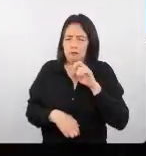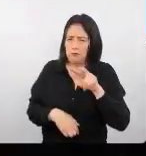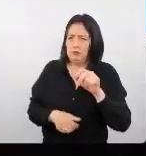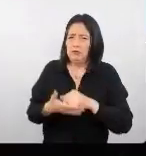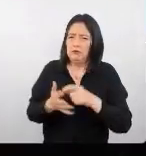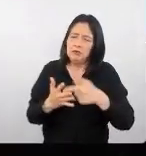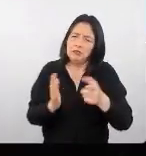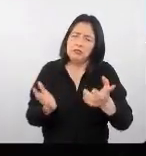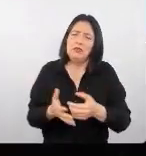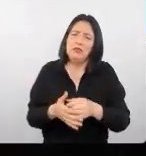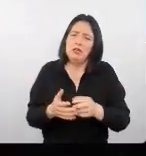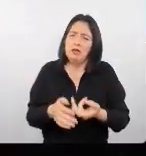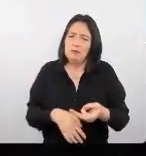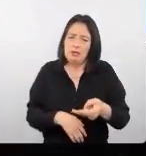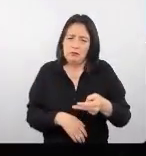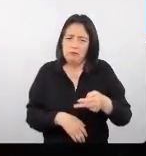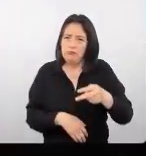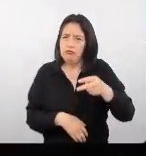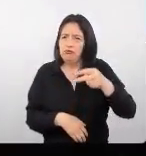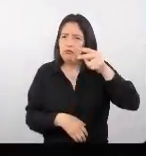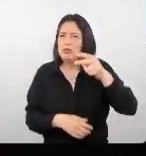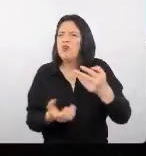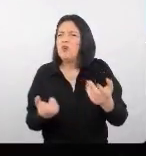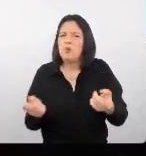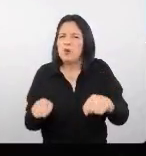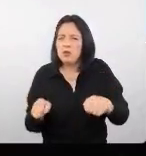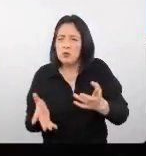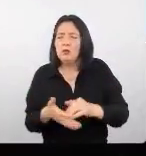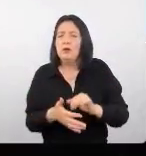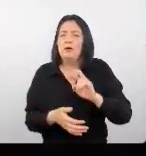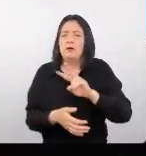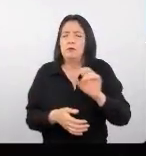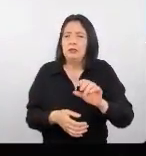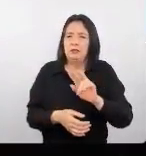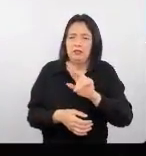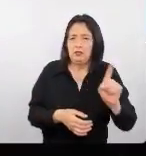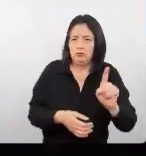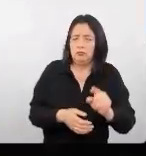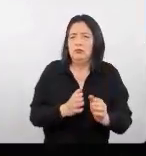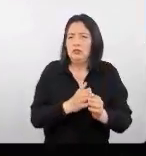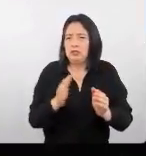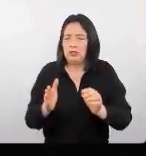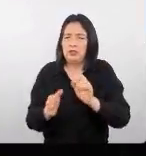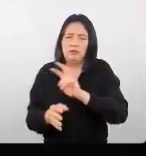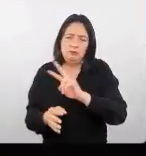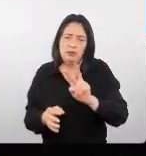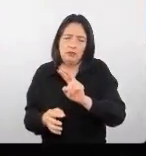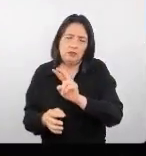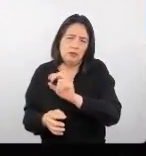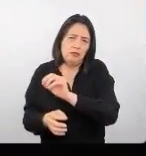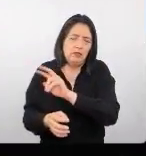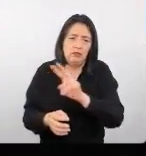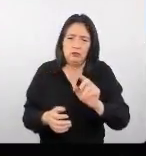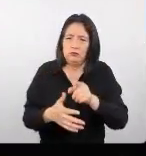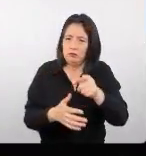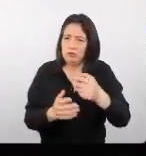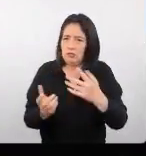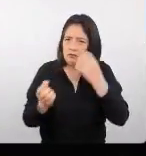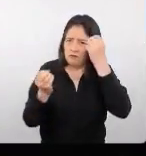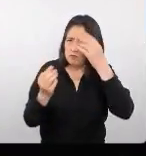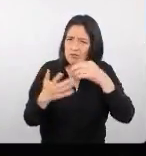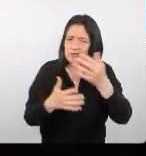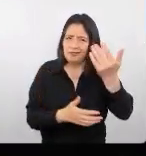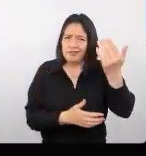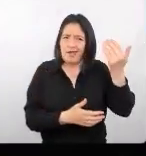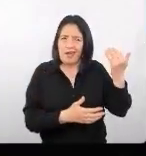proyecta que el mayor crecimiento se da entre 2021 y 2022 y esta información está muy relacionada con